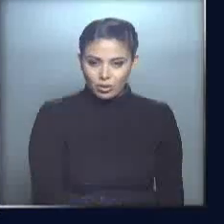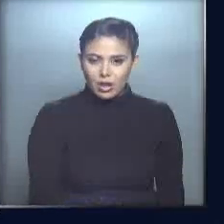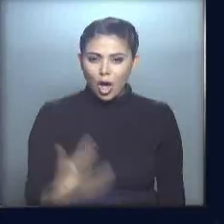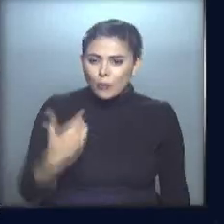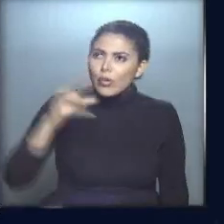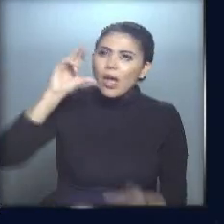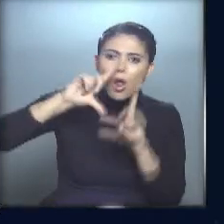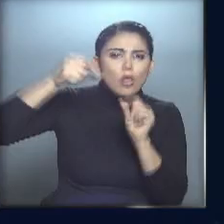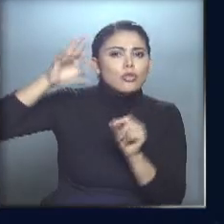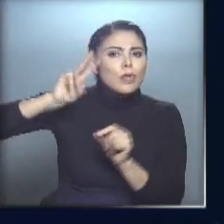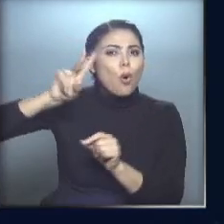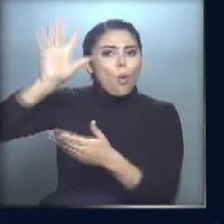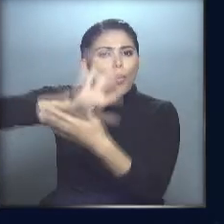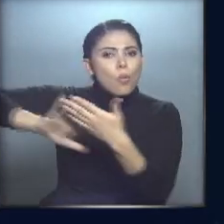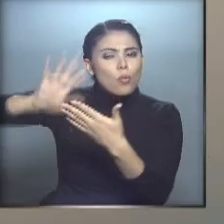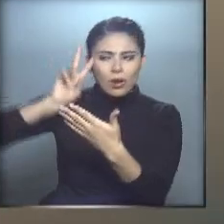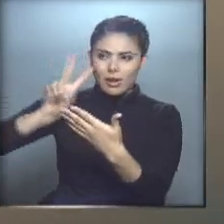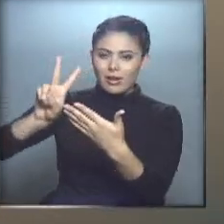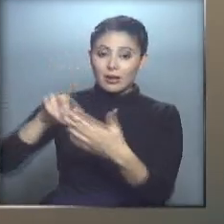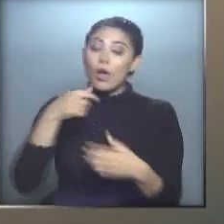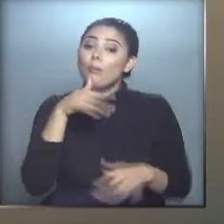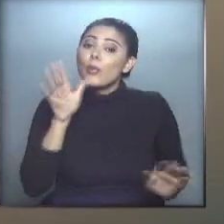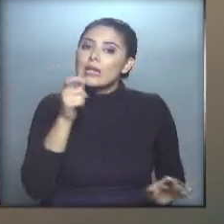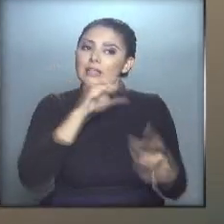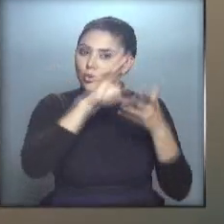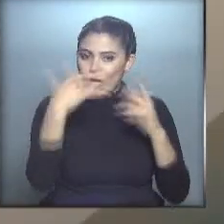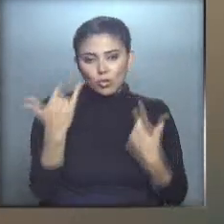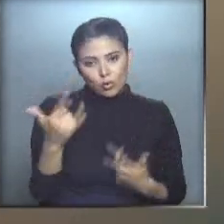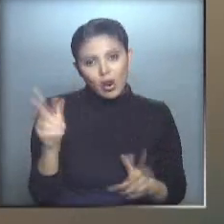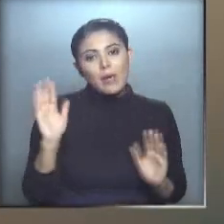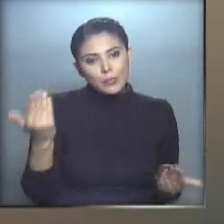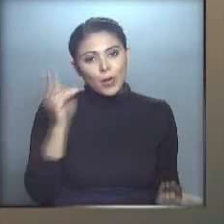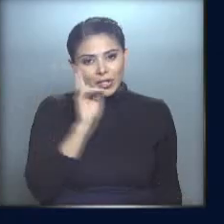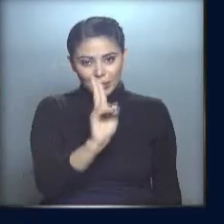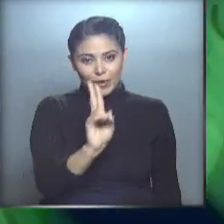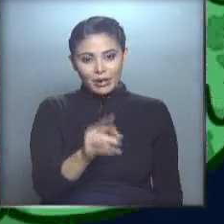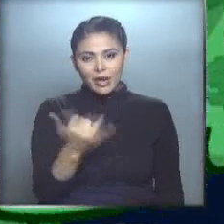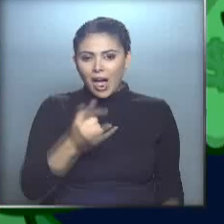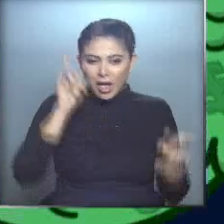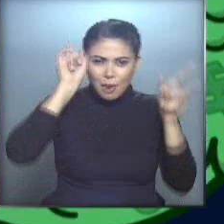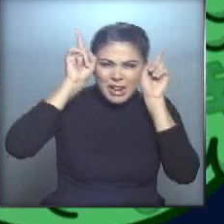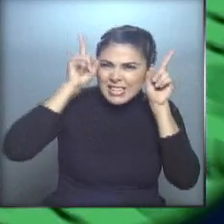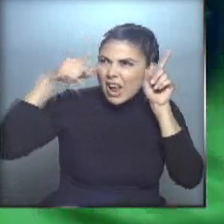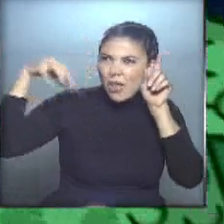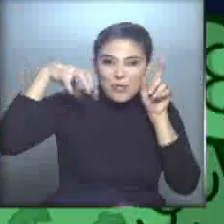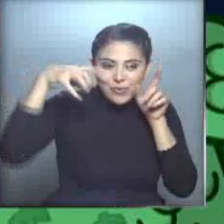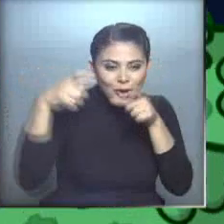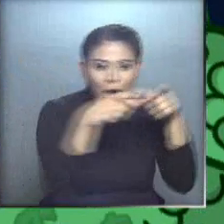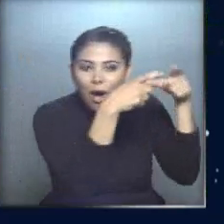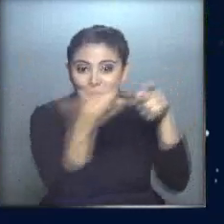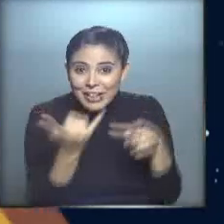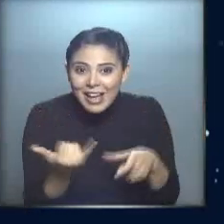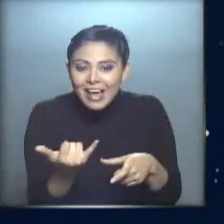¿Se puede ver la luna? ¡Pero de un solo lado! ¡Quizás podamos verla si hoy no está nublado! ¡Hay marcianos, alienígenas y yo mis